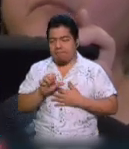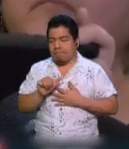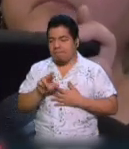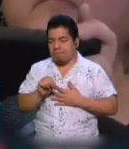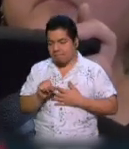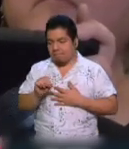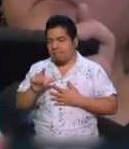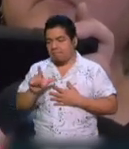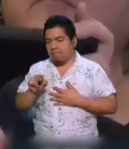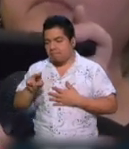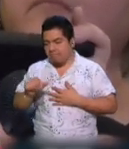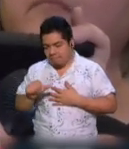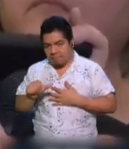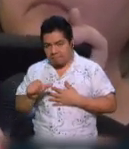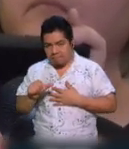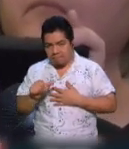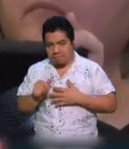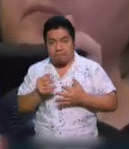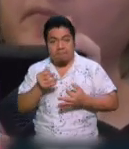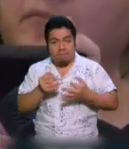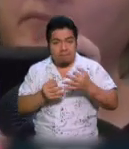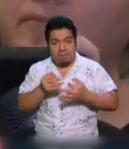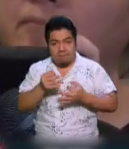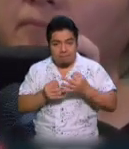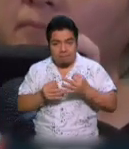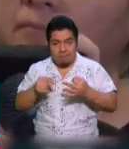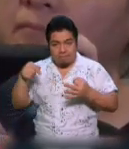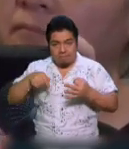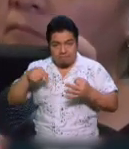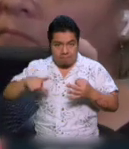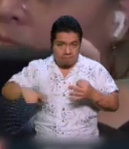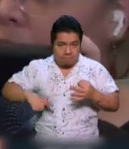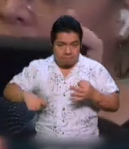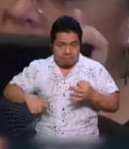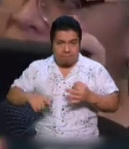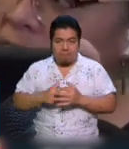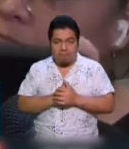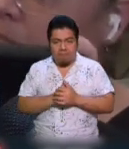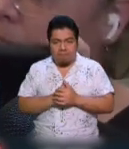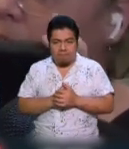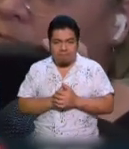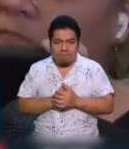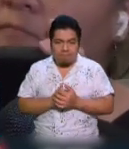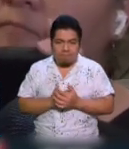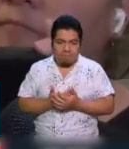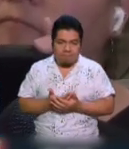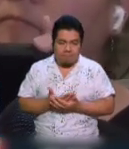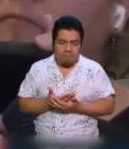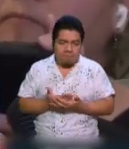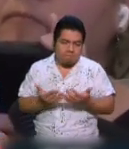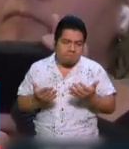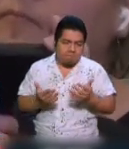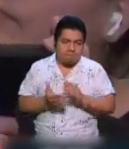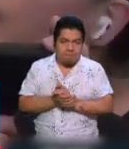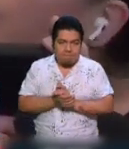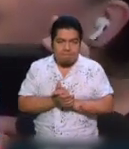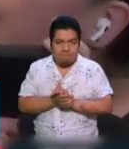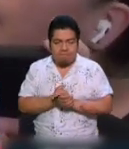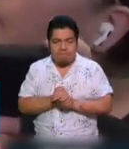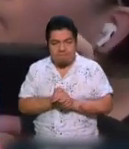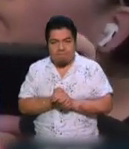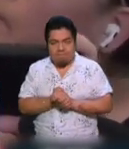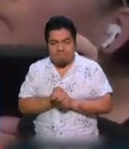Luna, se enjuició al Estado Mexicano y el que estuvo